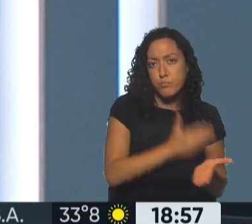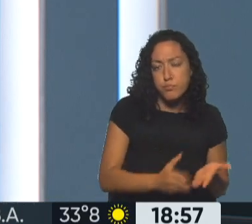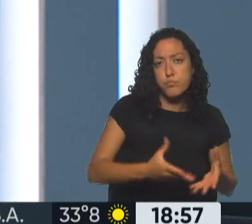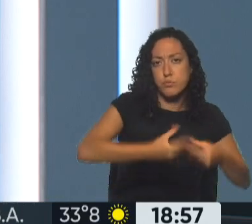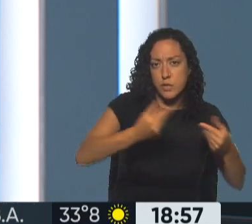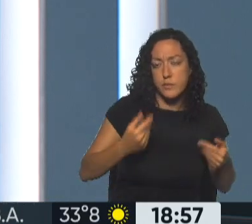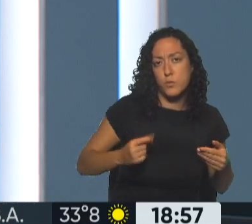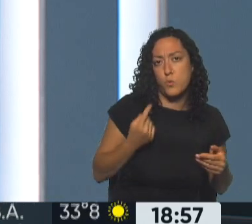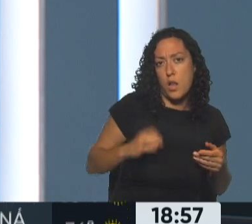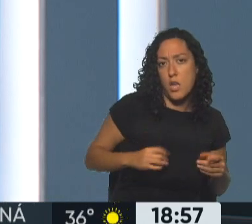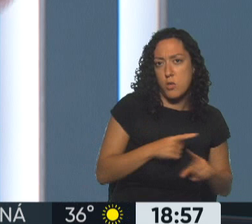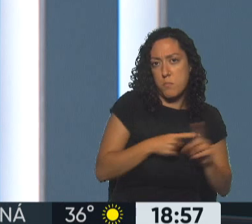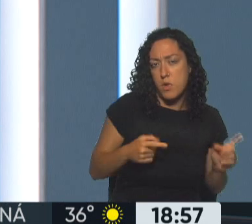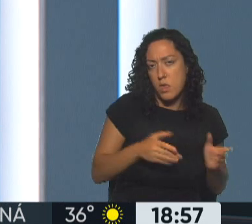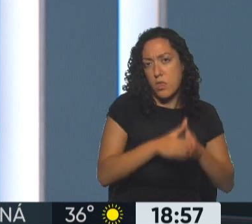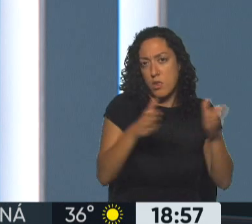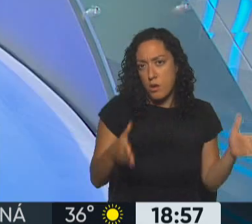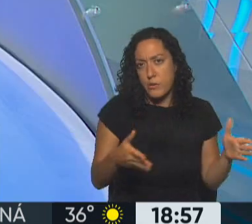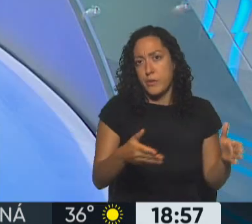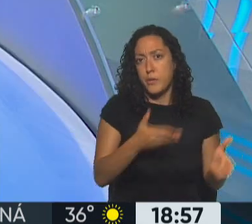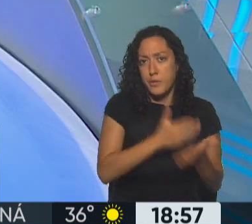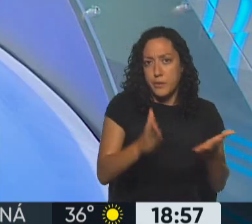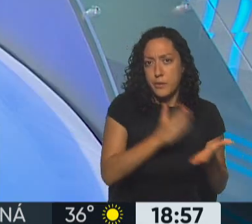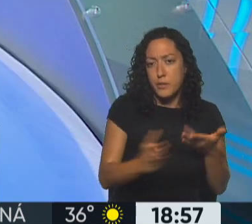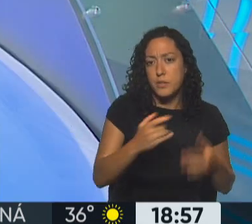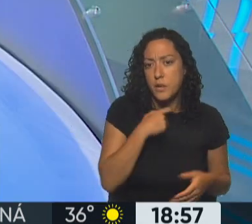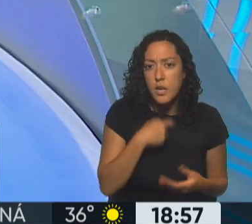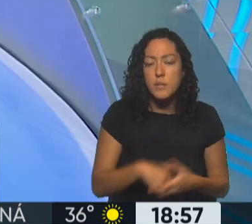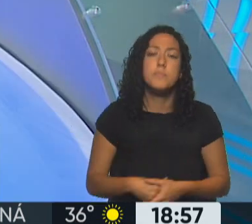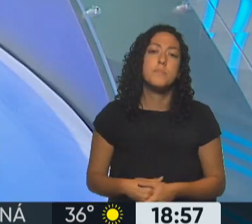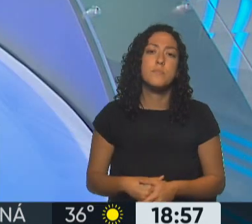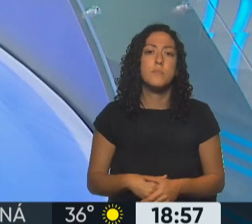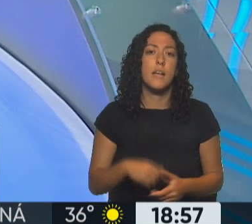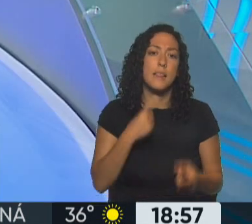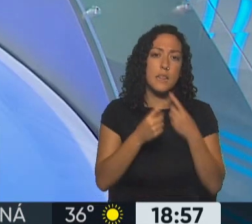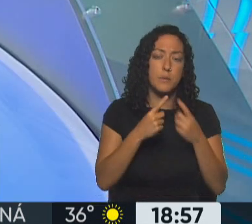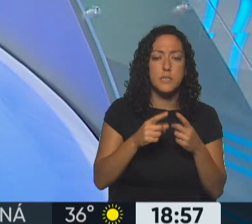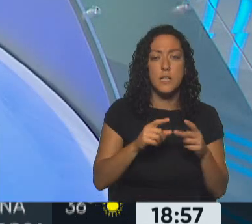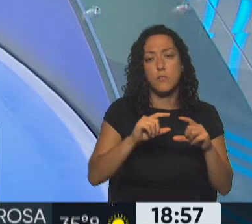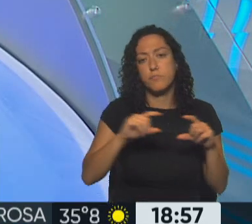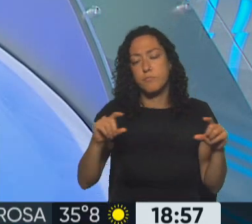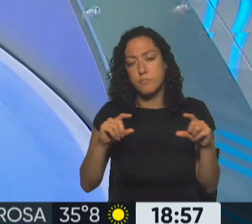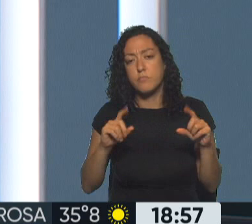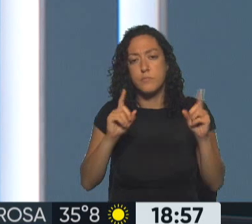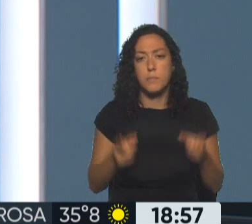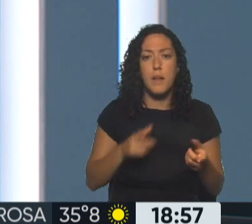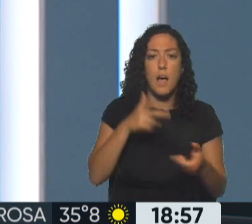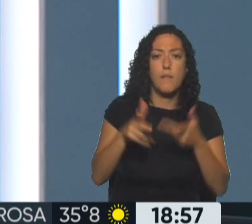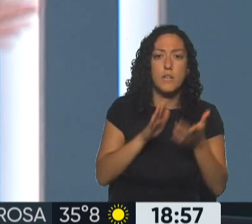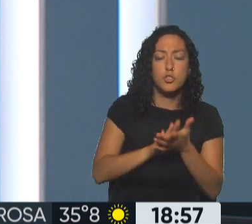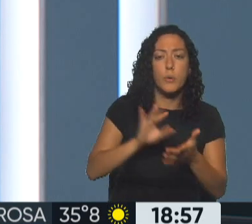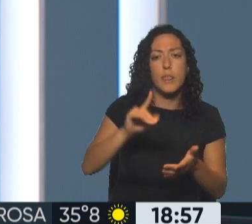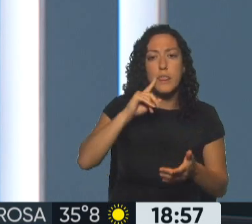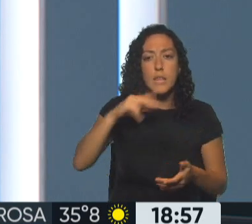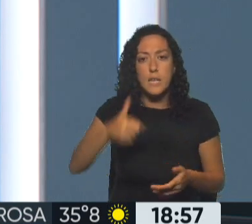que llegó a gobernar Pedro Castillo. Otra parte de la entrevista, cuando hace referencia le preguntan a Dina Boluarte, que era su